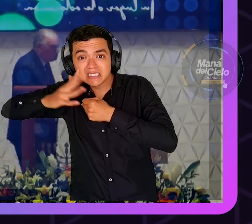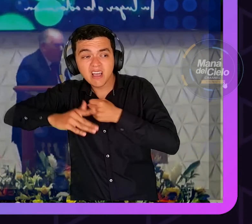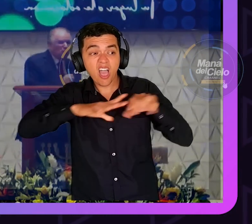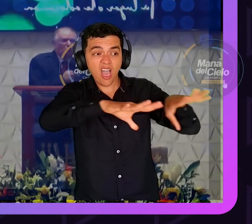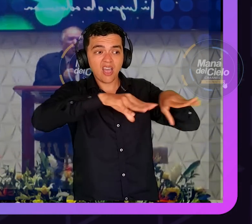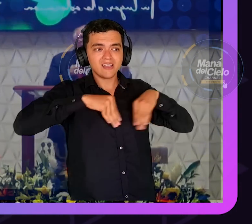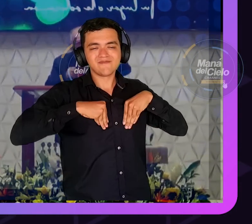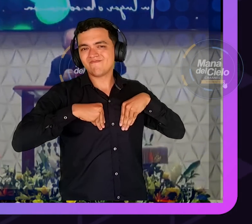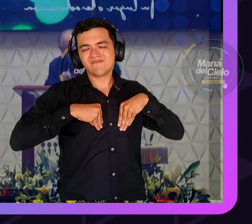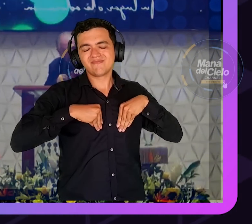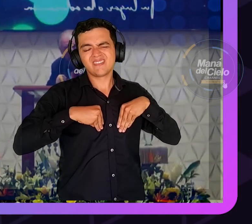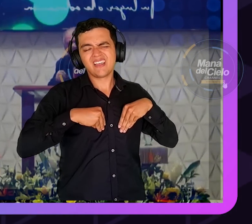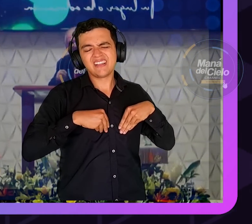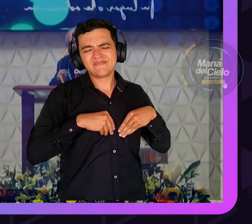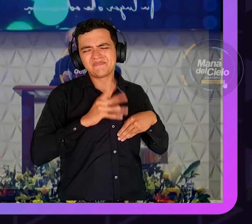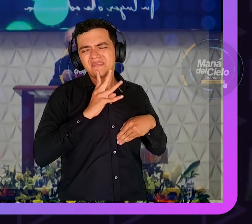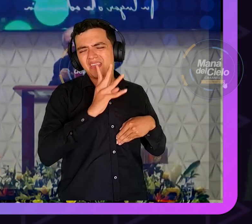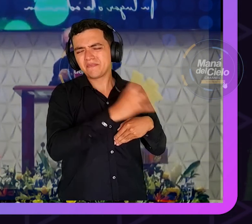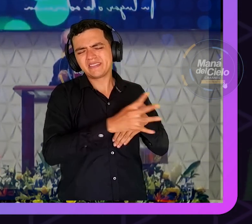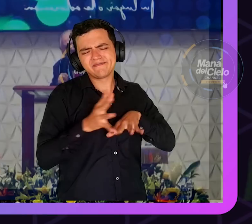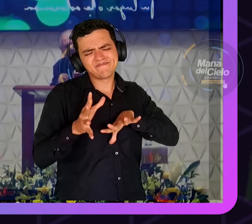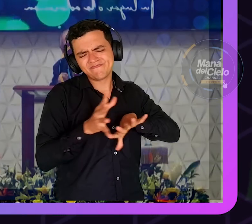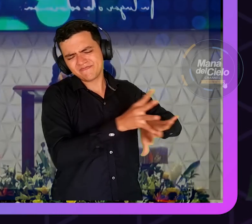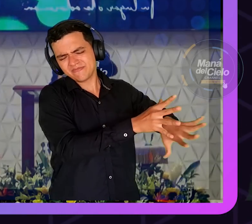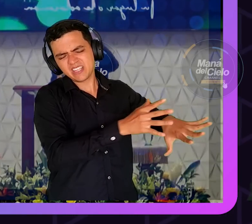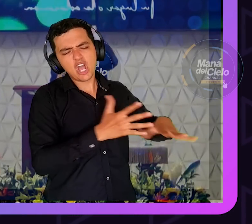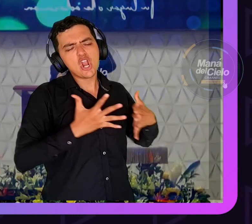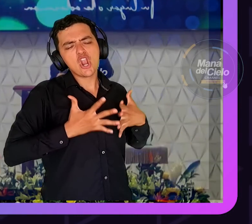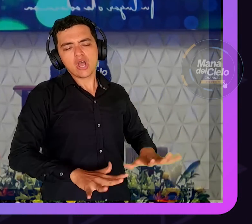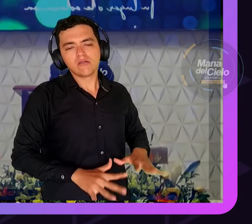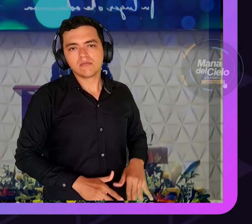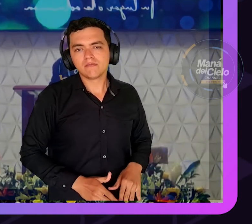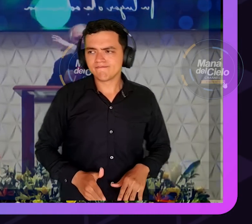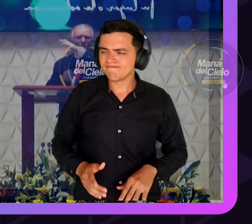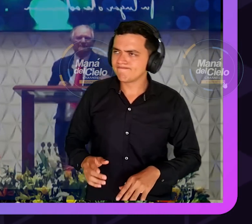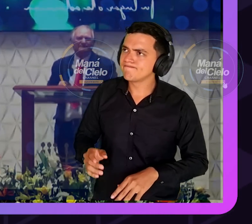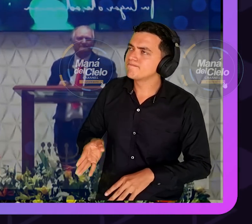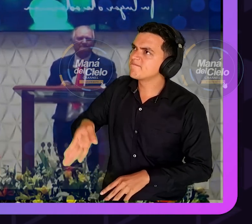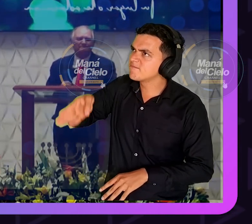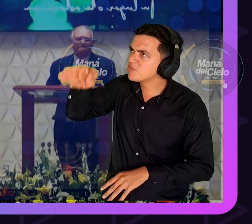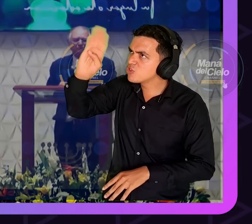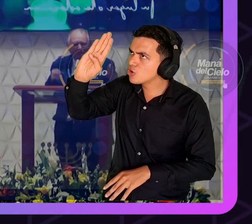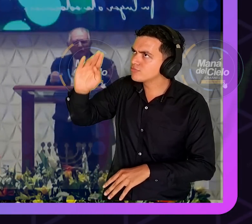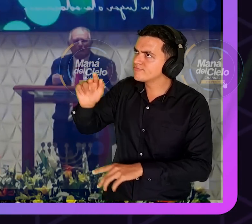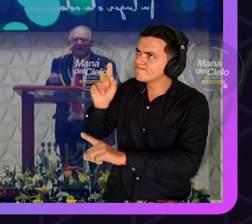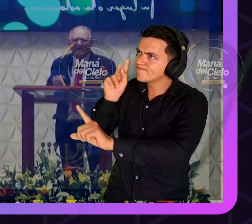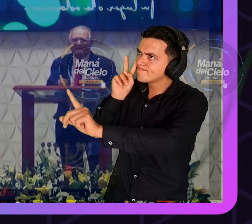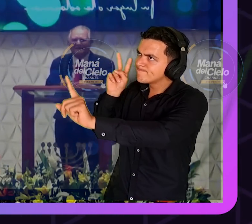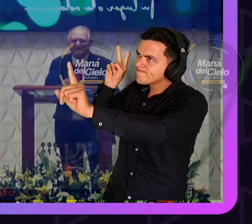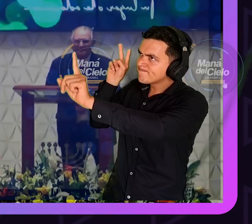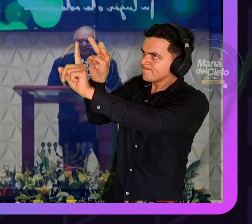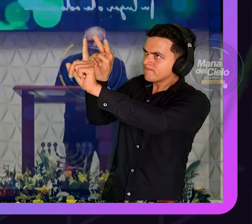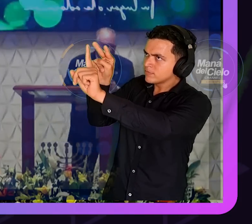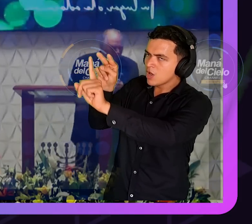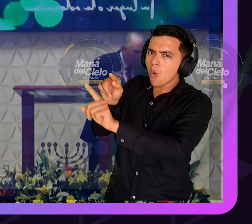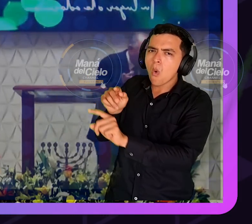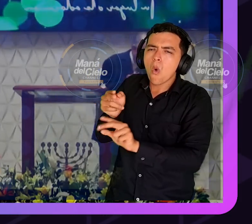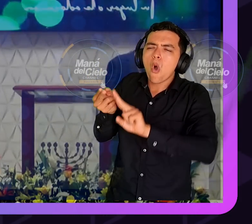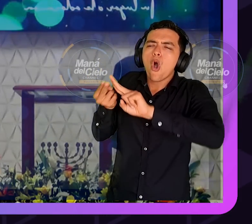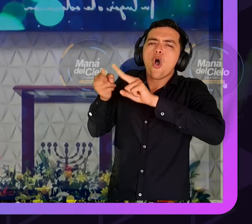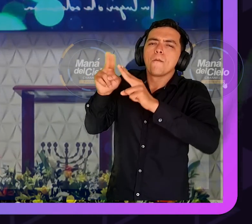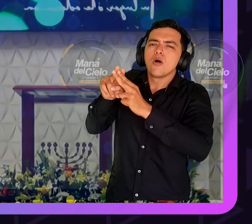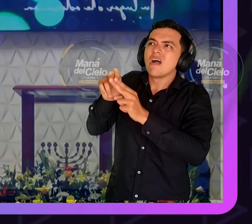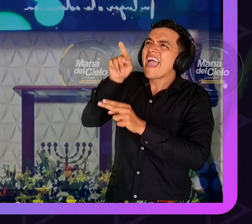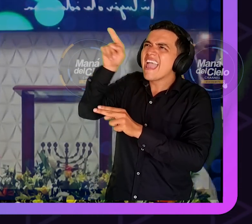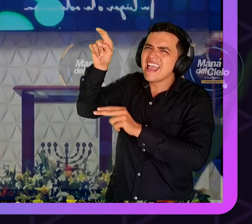busco una ciudad cuyo arquitecto y constructor es Dios tengo esperanza y la Biblia